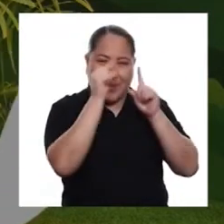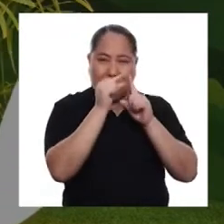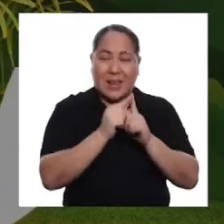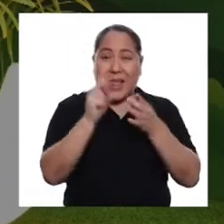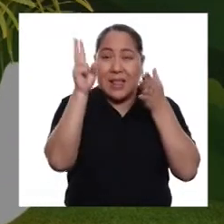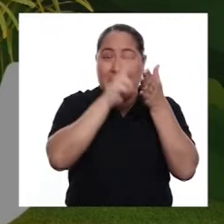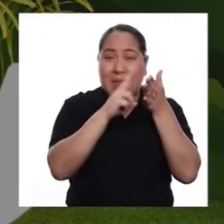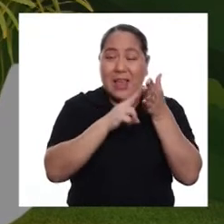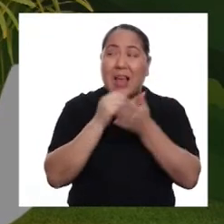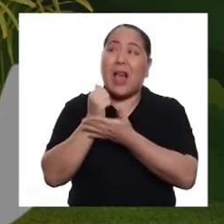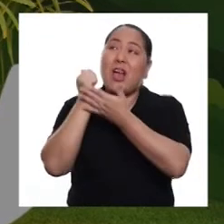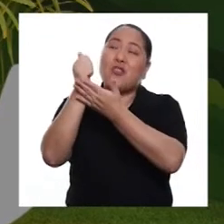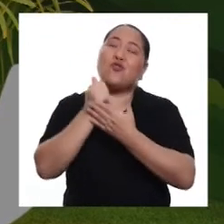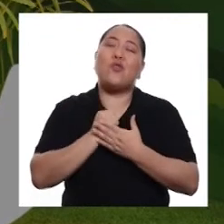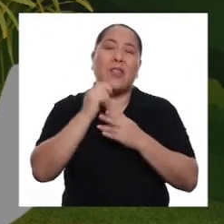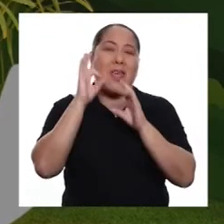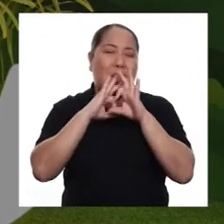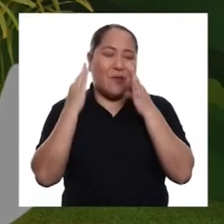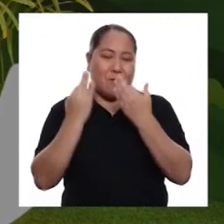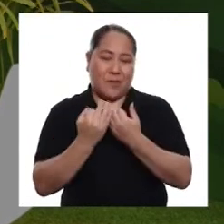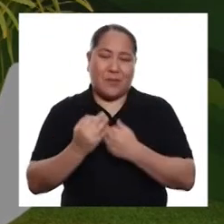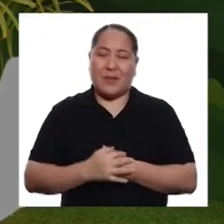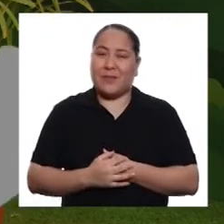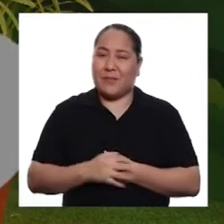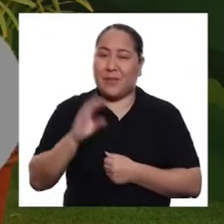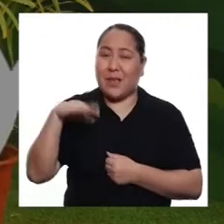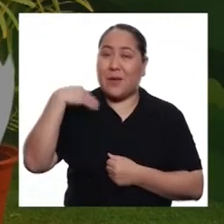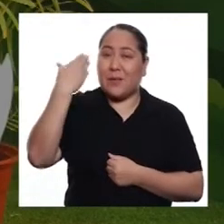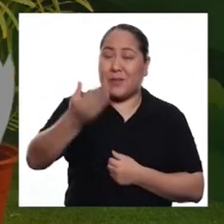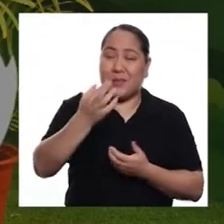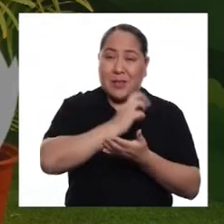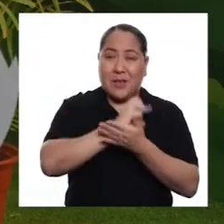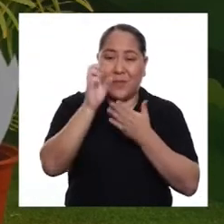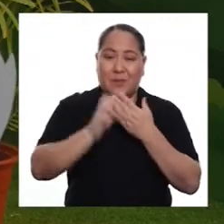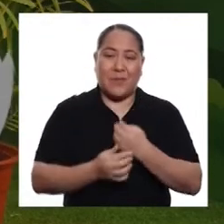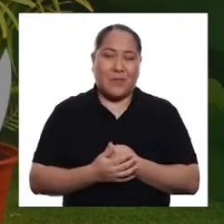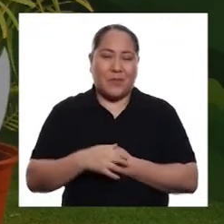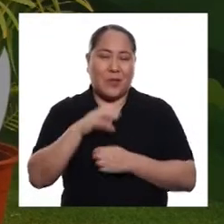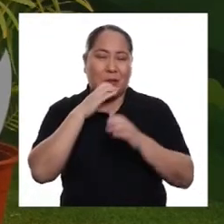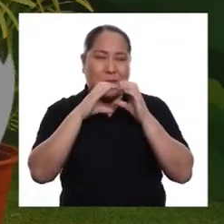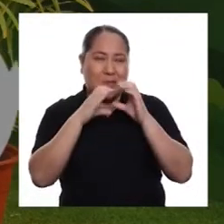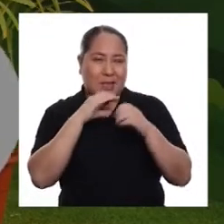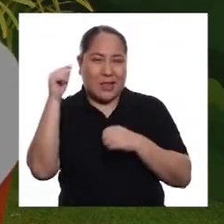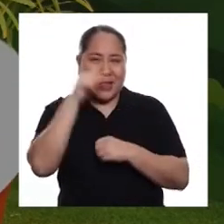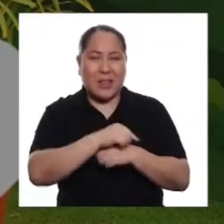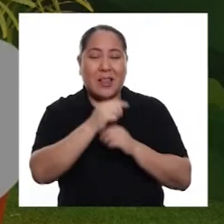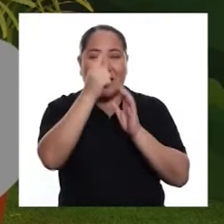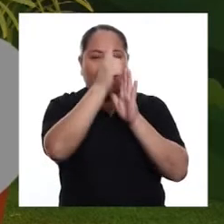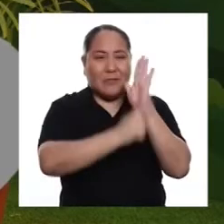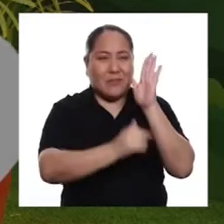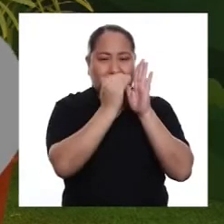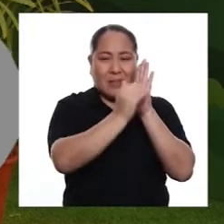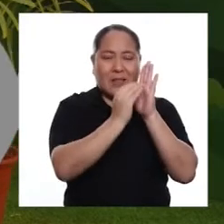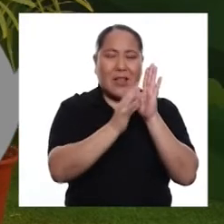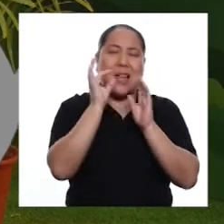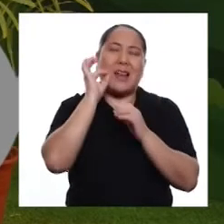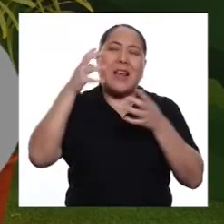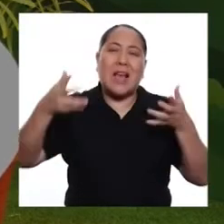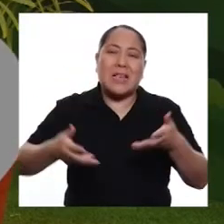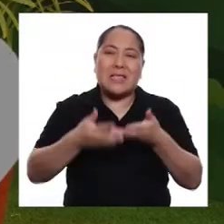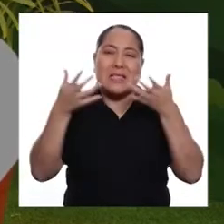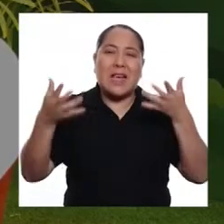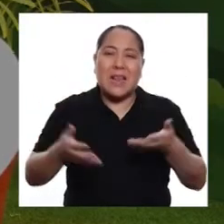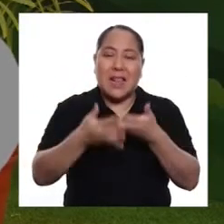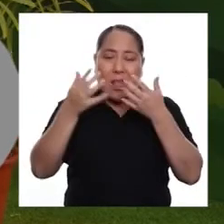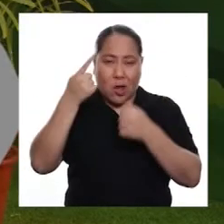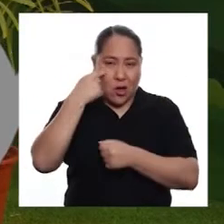palabrera y leerla con ayuda de la familia. En el siguiente programa hablaremos de los ingredientes de una